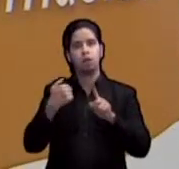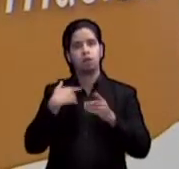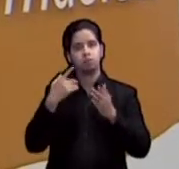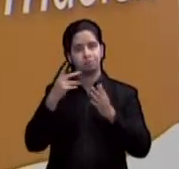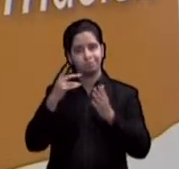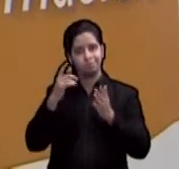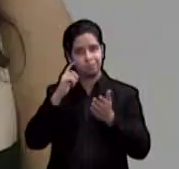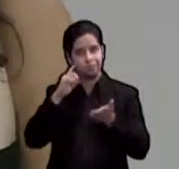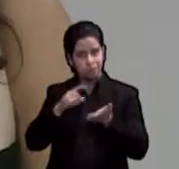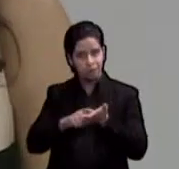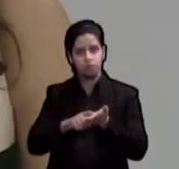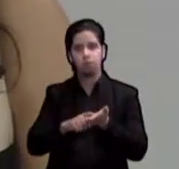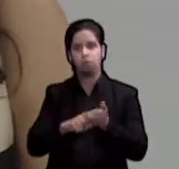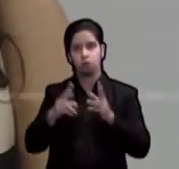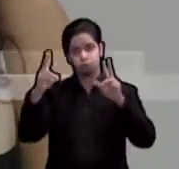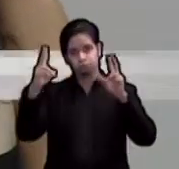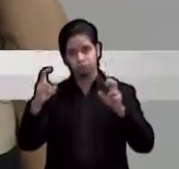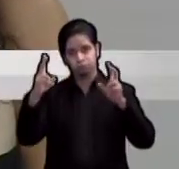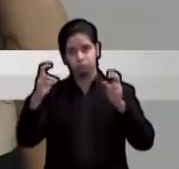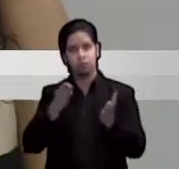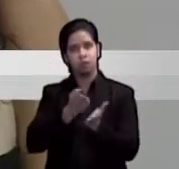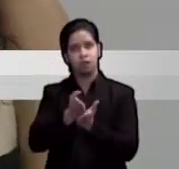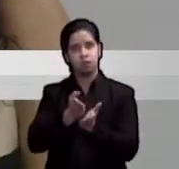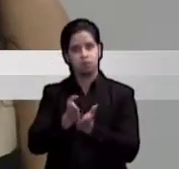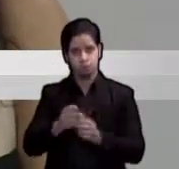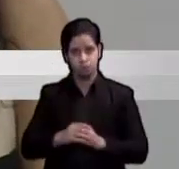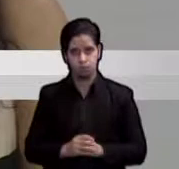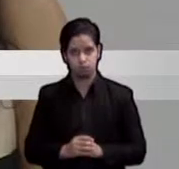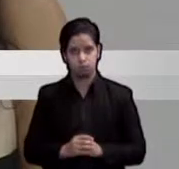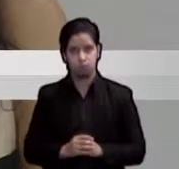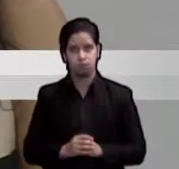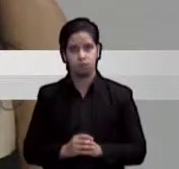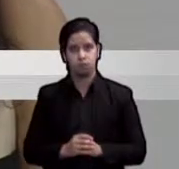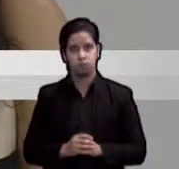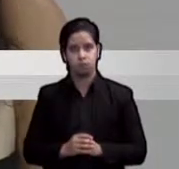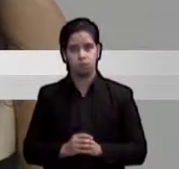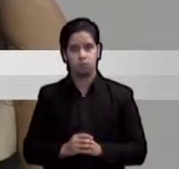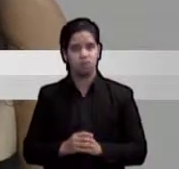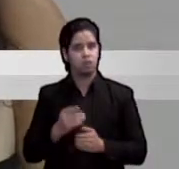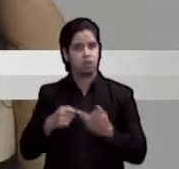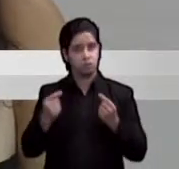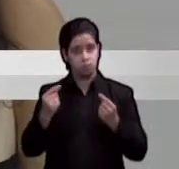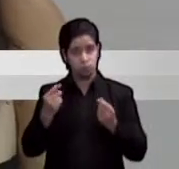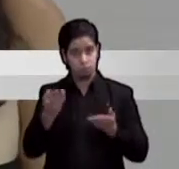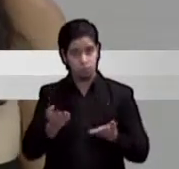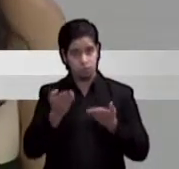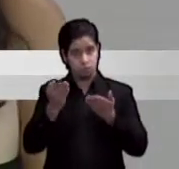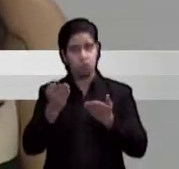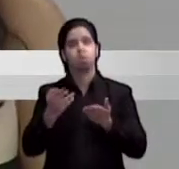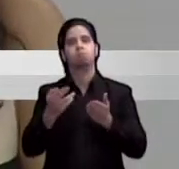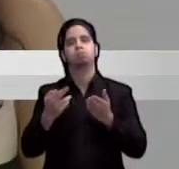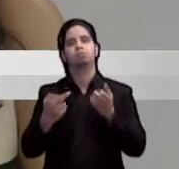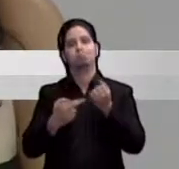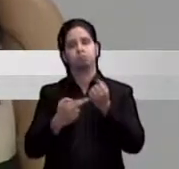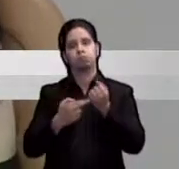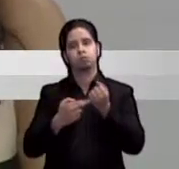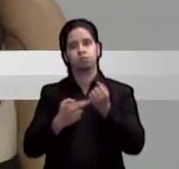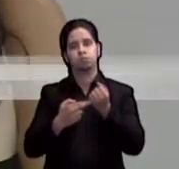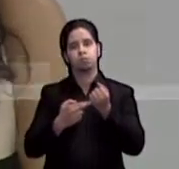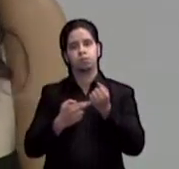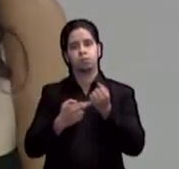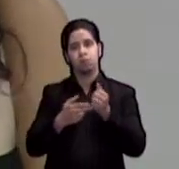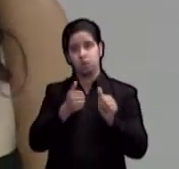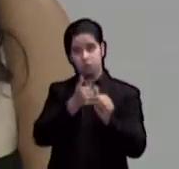llamados derechos. El compromiso de Espacios Abiertos es ofrecer recursos e instrumentos para que las personas en su carácter